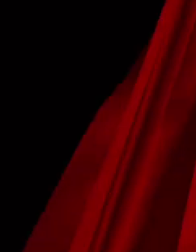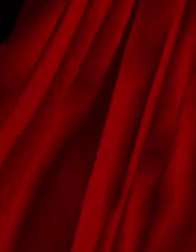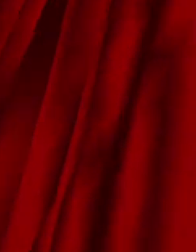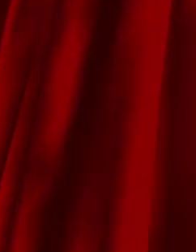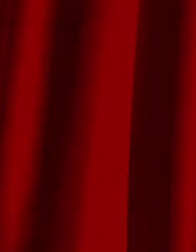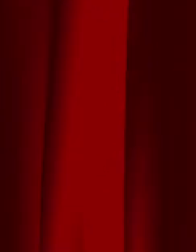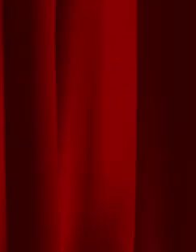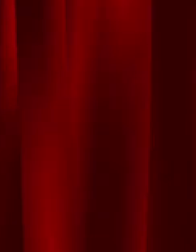se hacía.